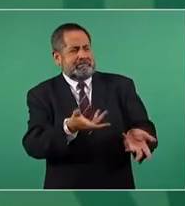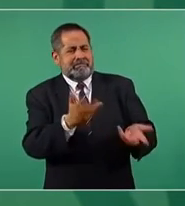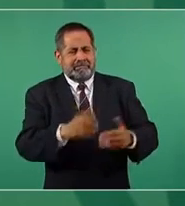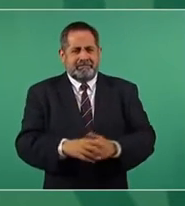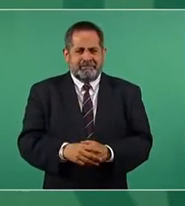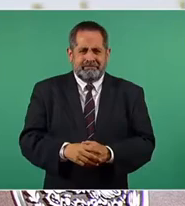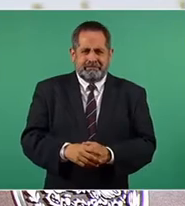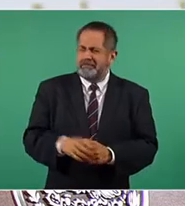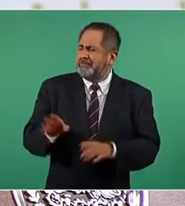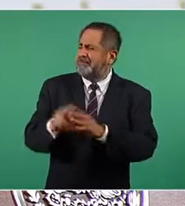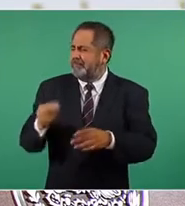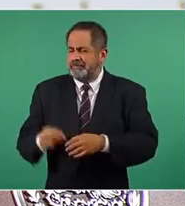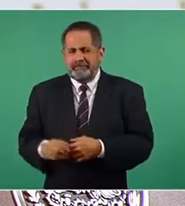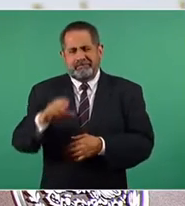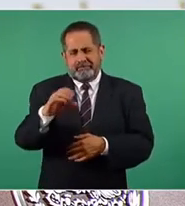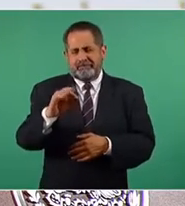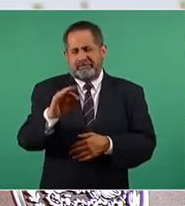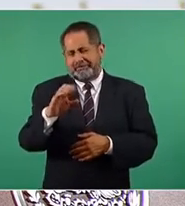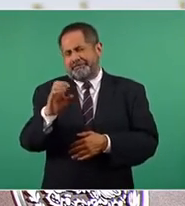¿Cómo se llama? COFESE.